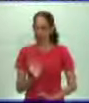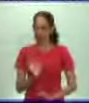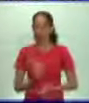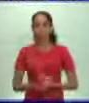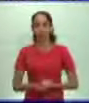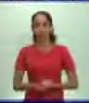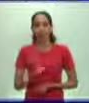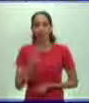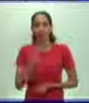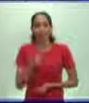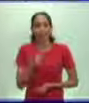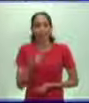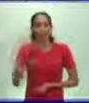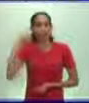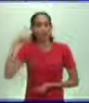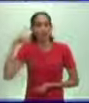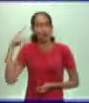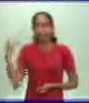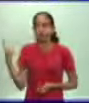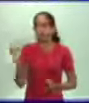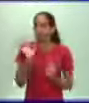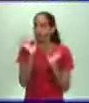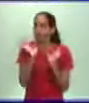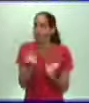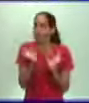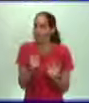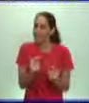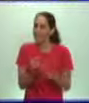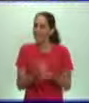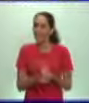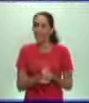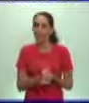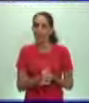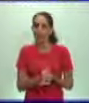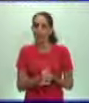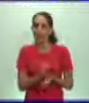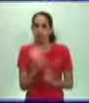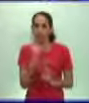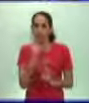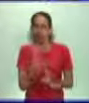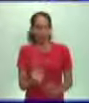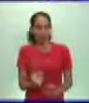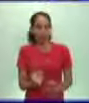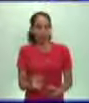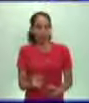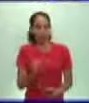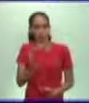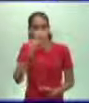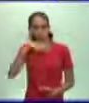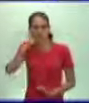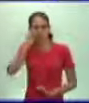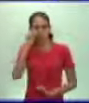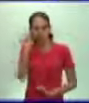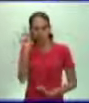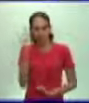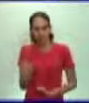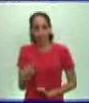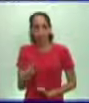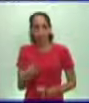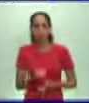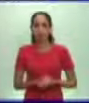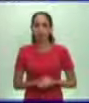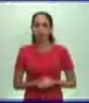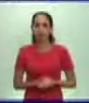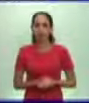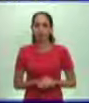sido un anhelo y un sueño además que muy respetuosamente los cubanos exigíamos para poder conversar sobre Estados Unidos, sobre el destino de